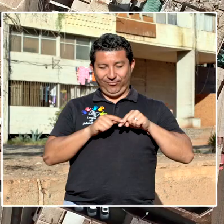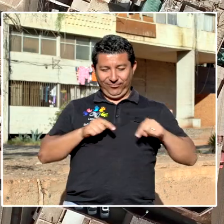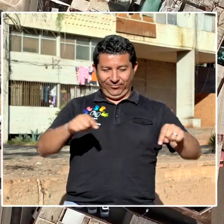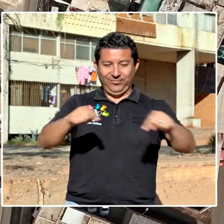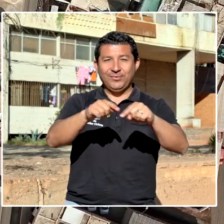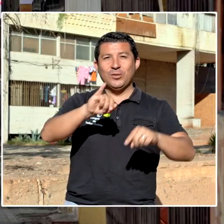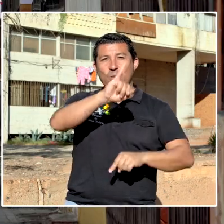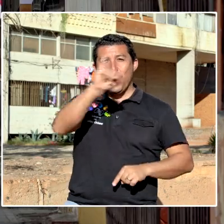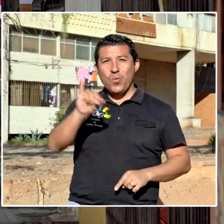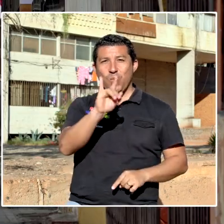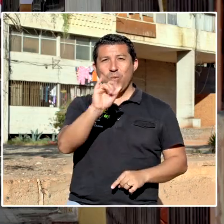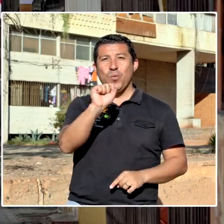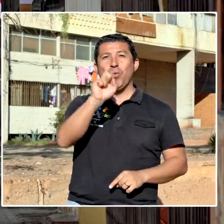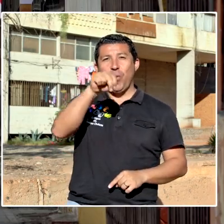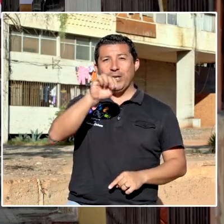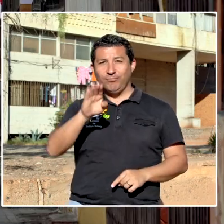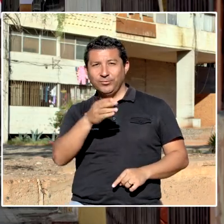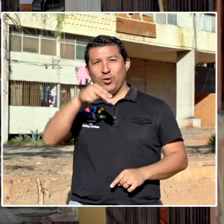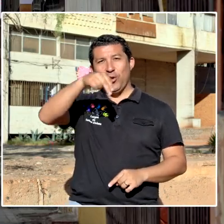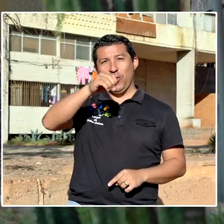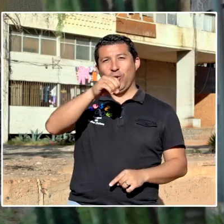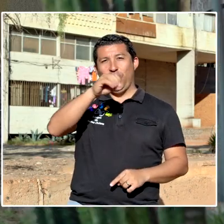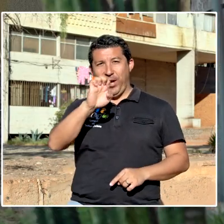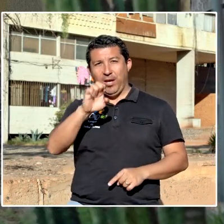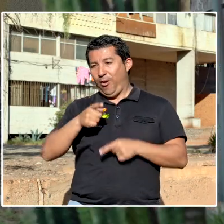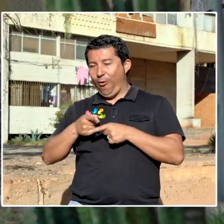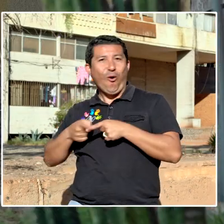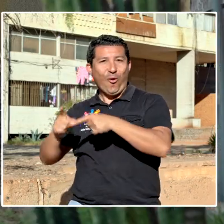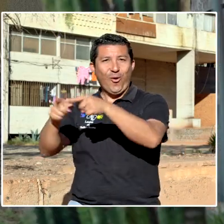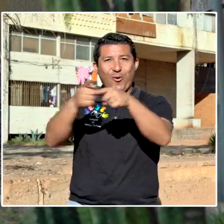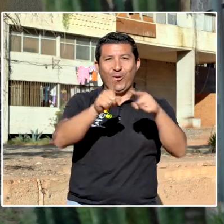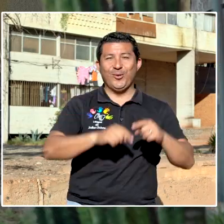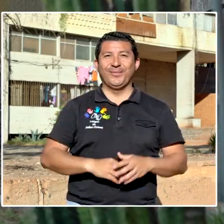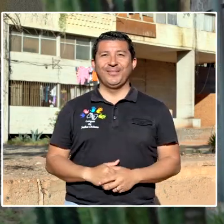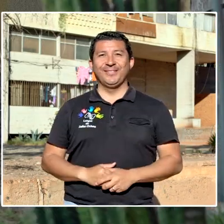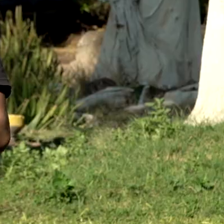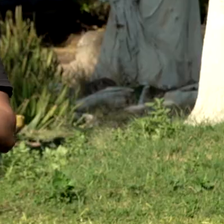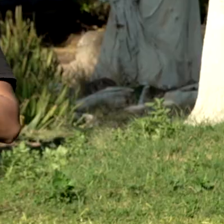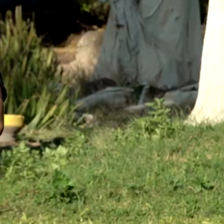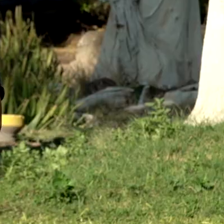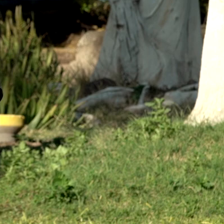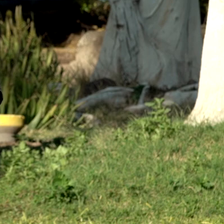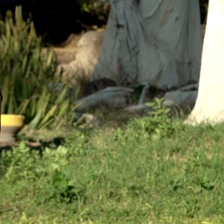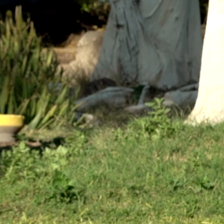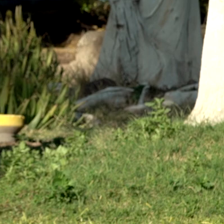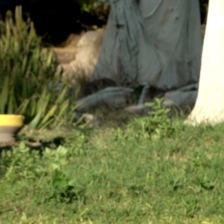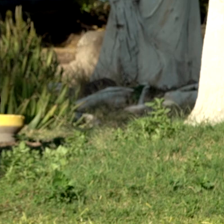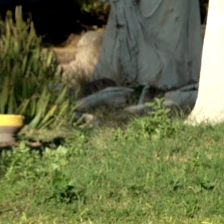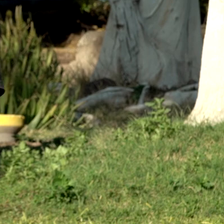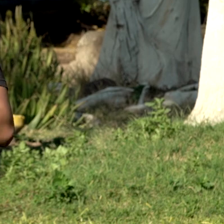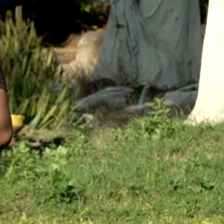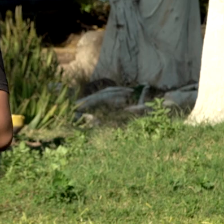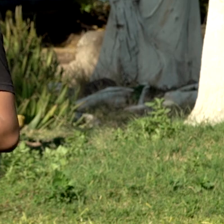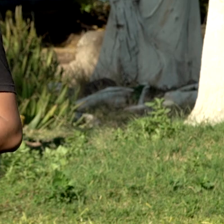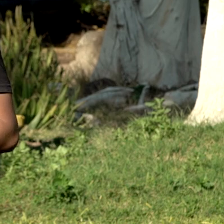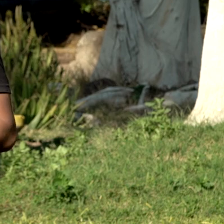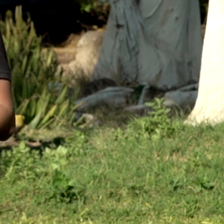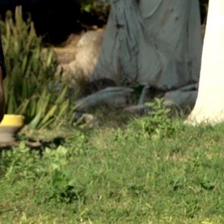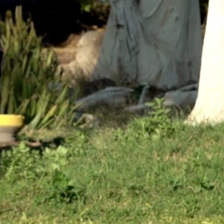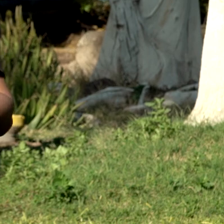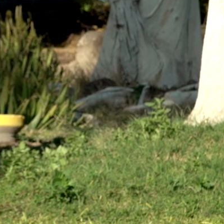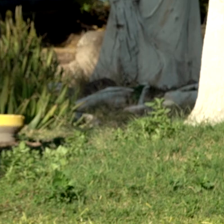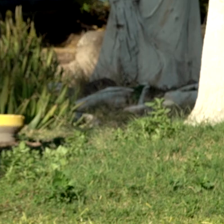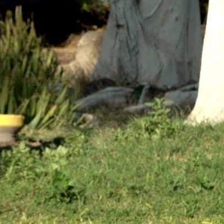Población Juan Noé, entre otros. Los servicios también fueron una